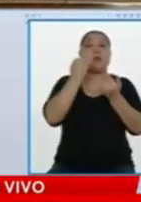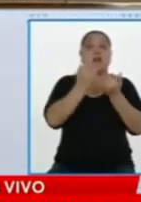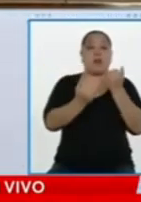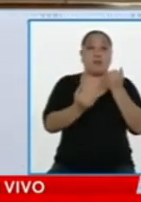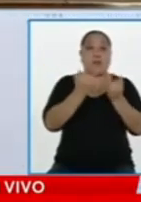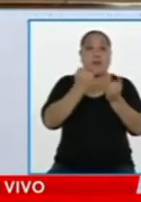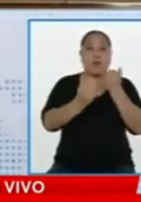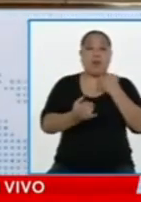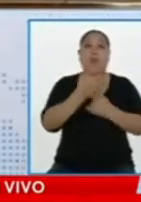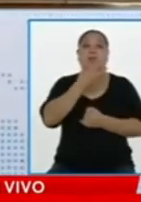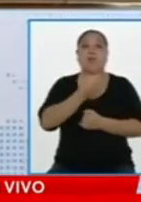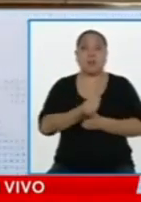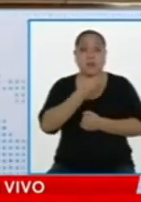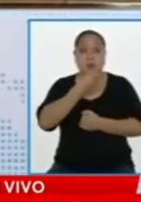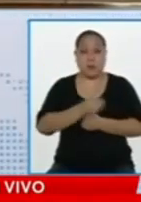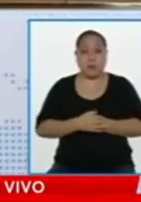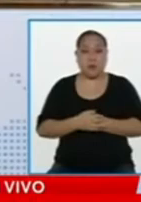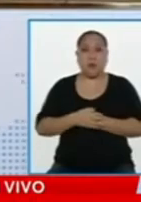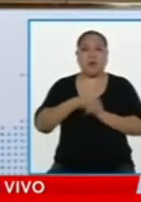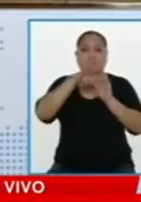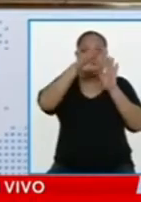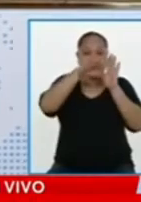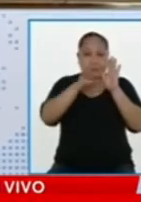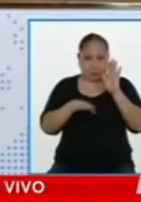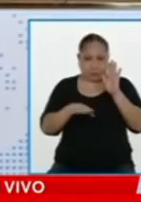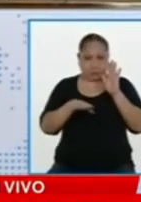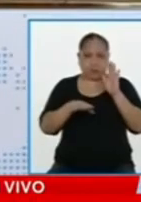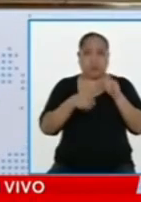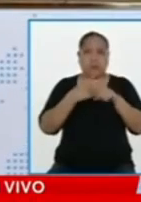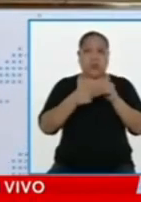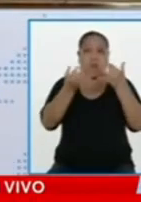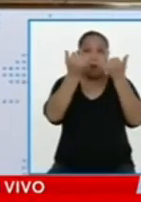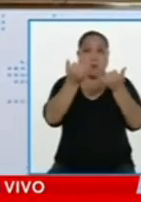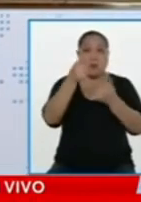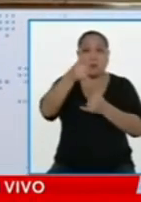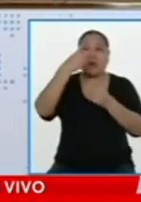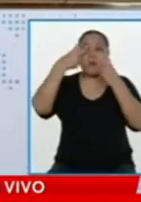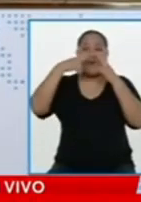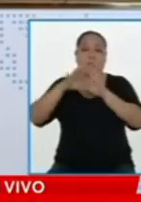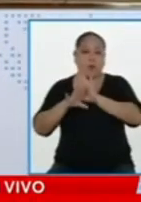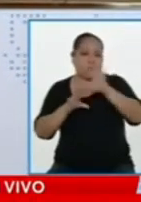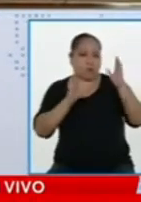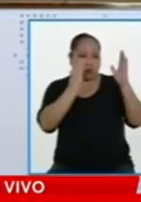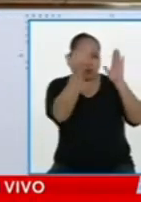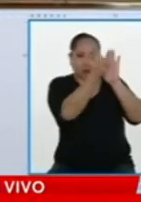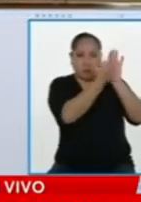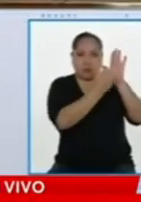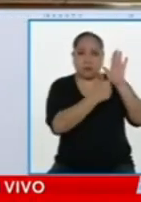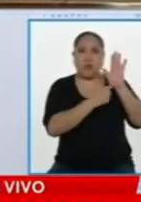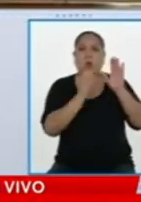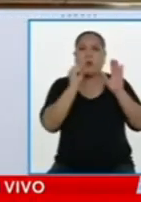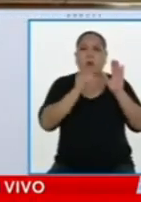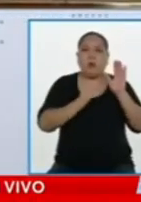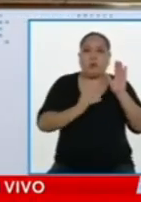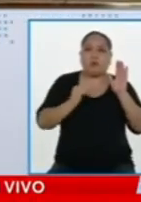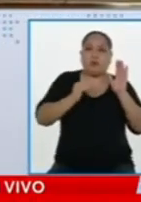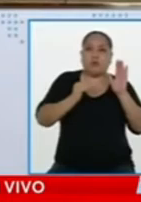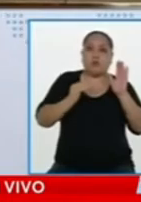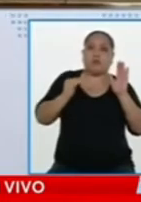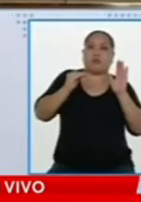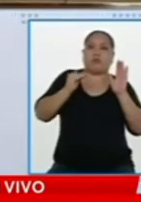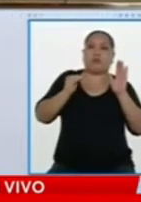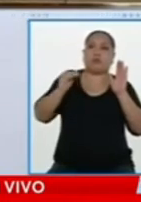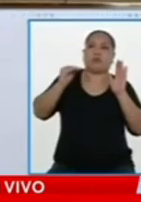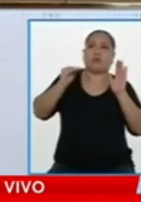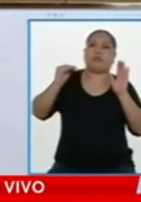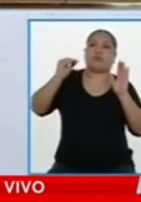exportadora, a socios menores del gran capital financiero internacional, principalmente norteamericano. Y lo